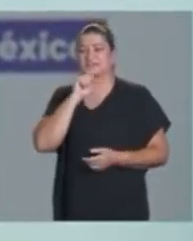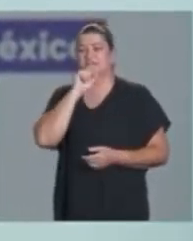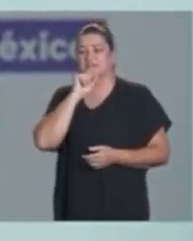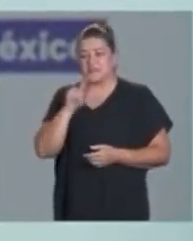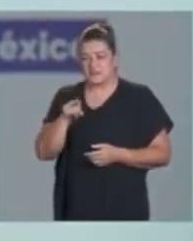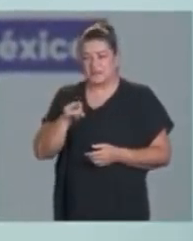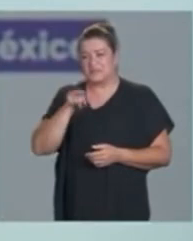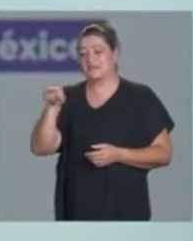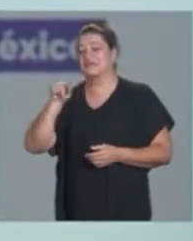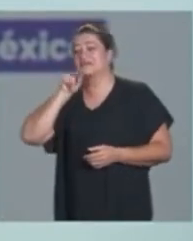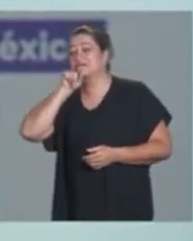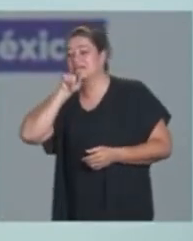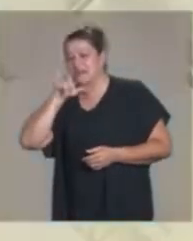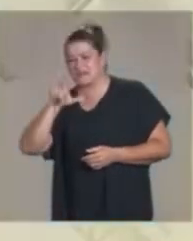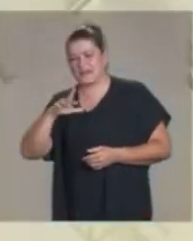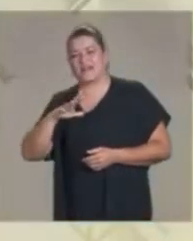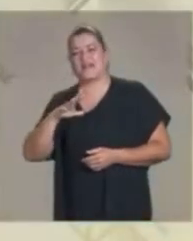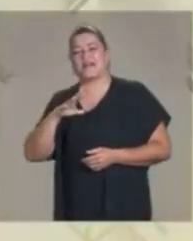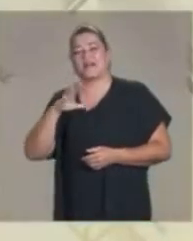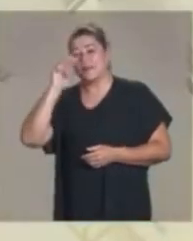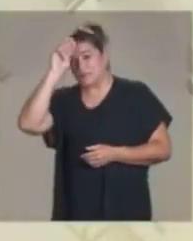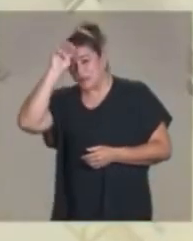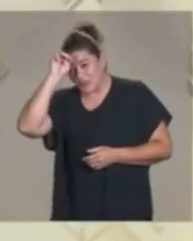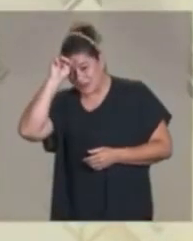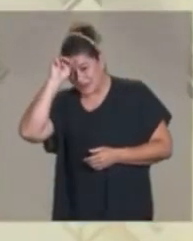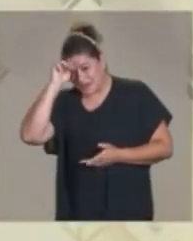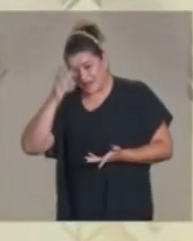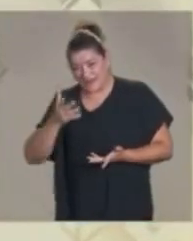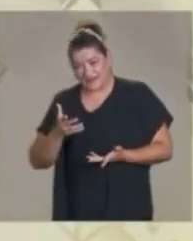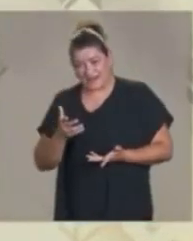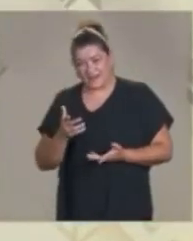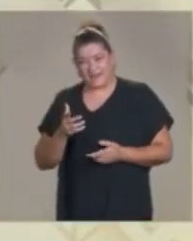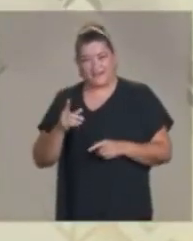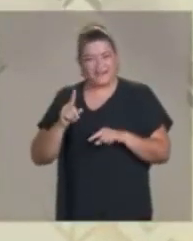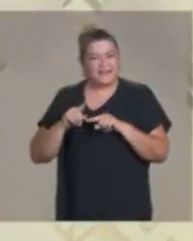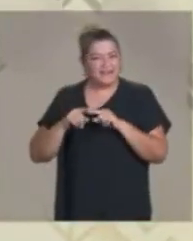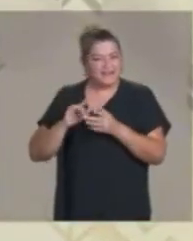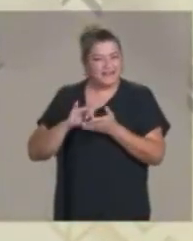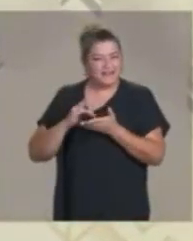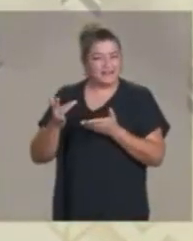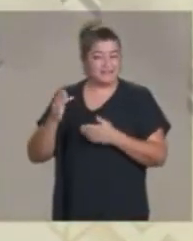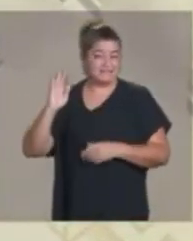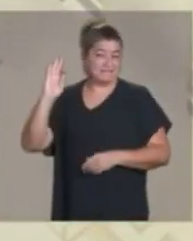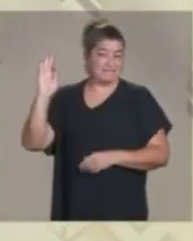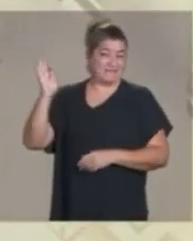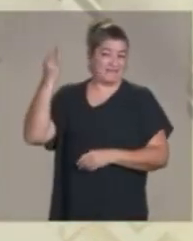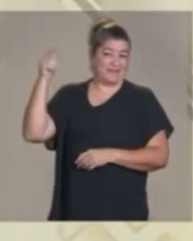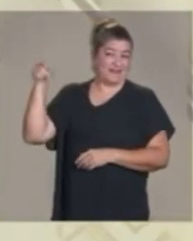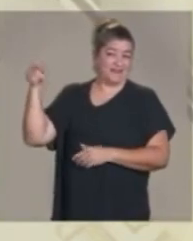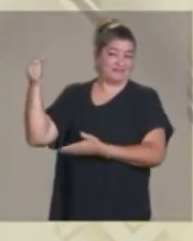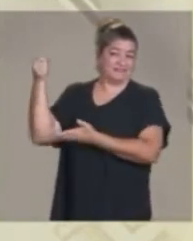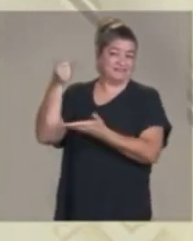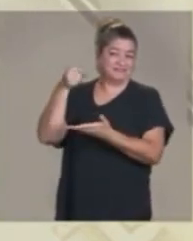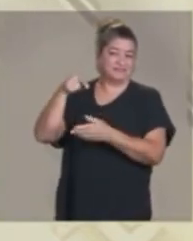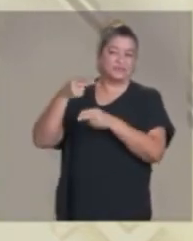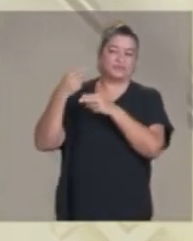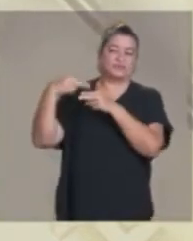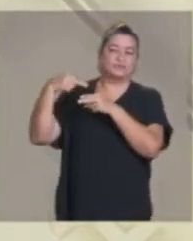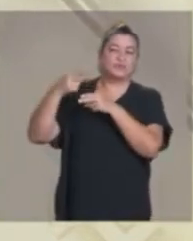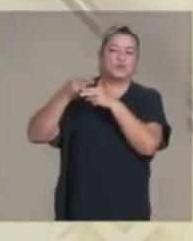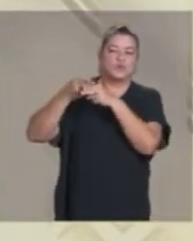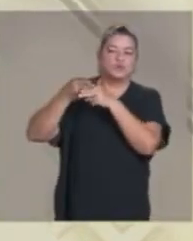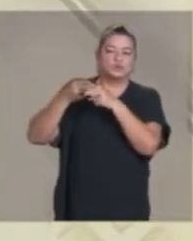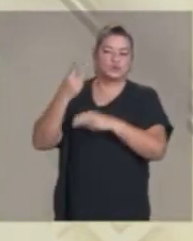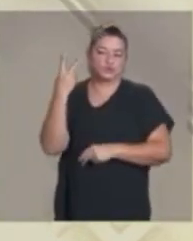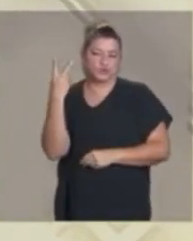metropolitana de Monterrey. No olviden que el Cuchillo II lo hizo el gobierno federal. Afortunadamente, pudo haber un acuerdo ahí para resolver